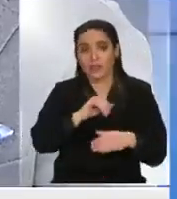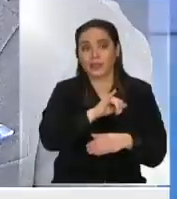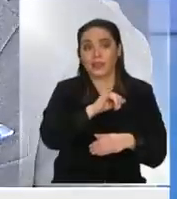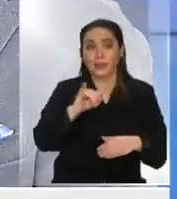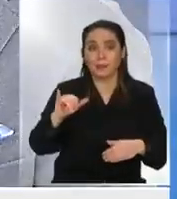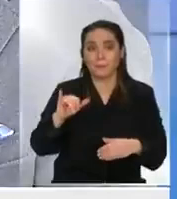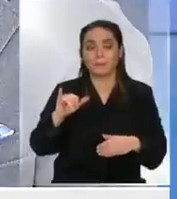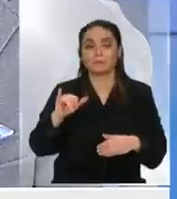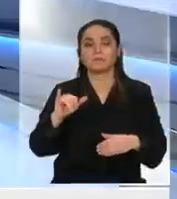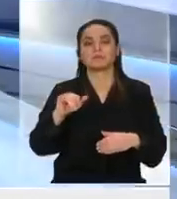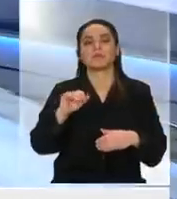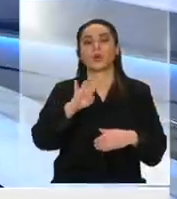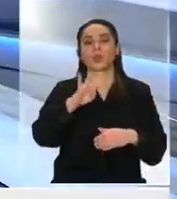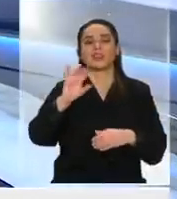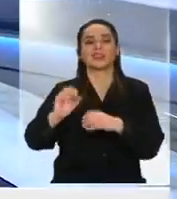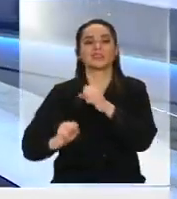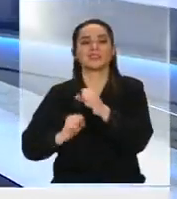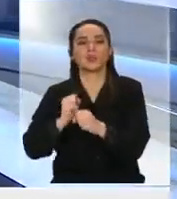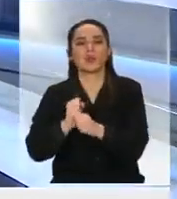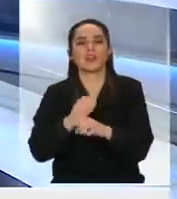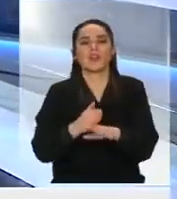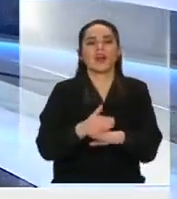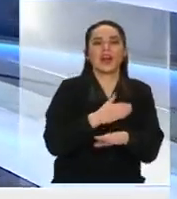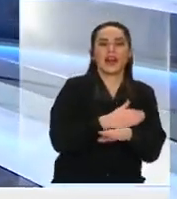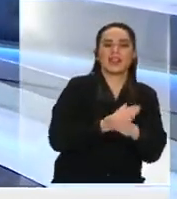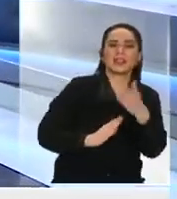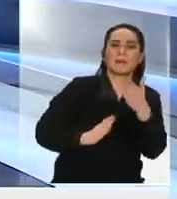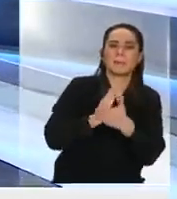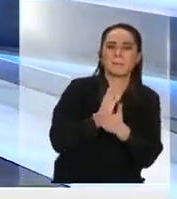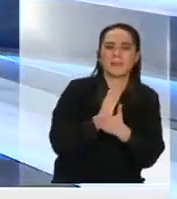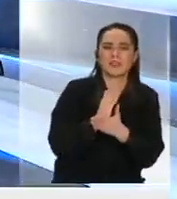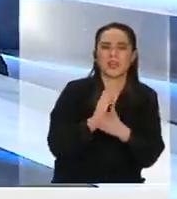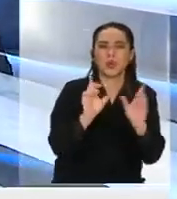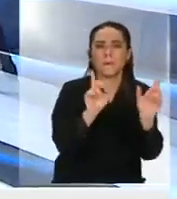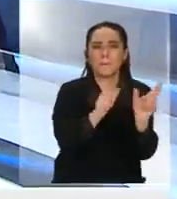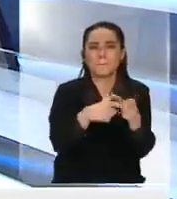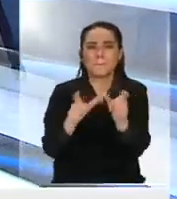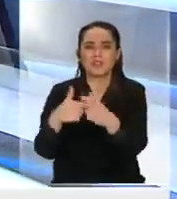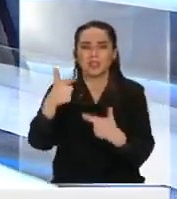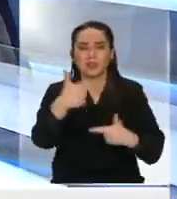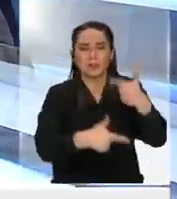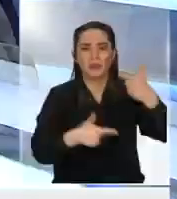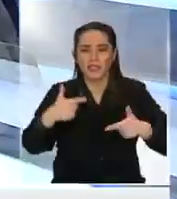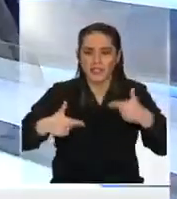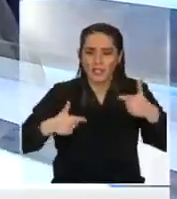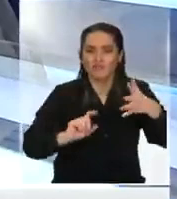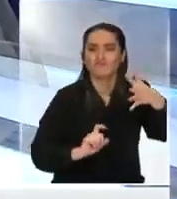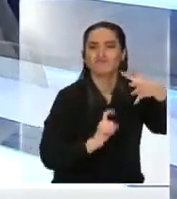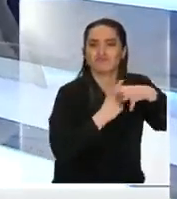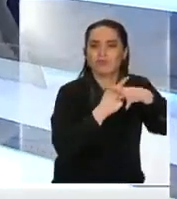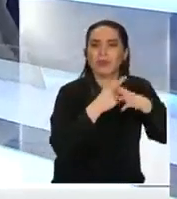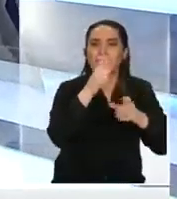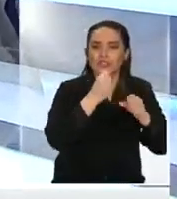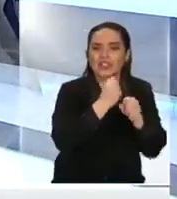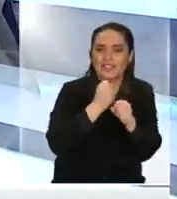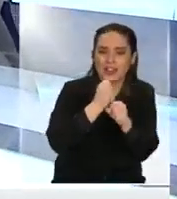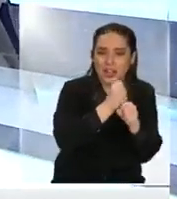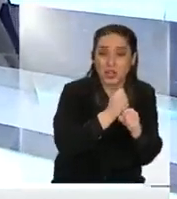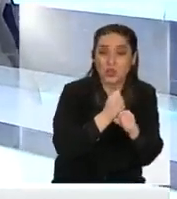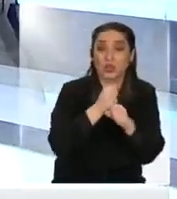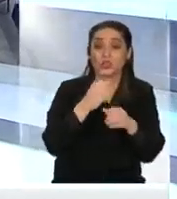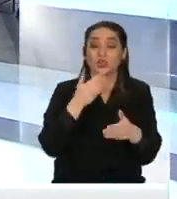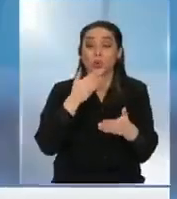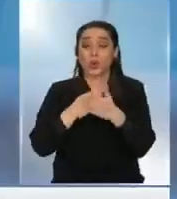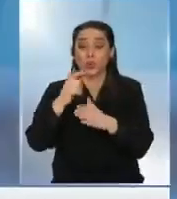45 años ¿no? y poquito antes se habían empezado a fundar los partidos de la clase trabajadora ese proceso fue interrumpido